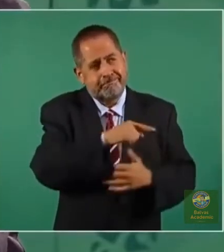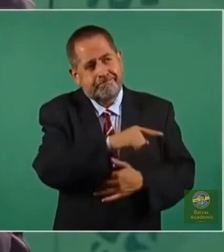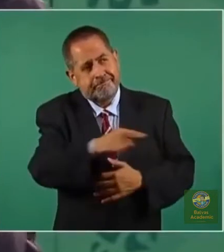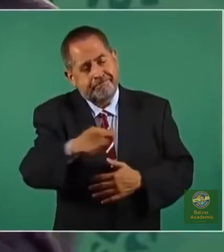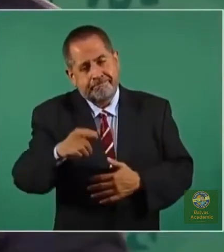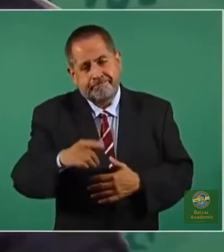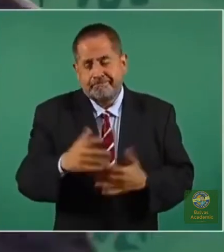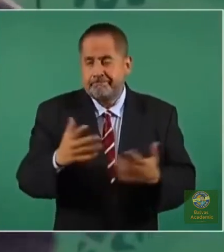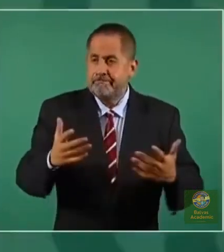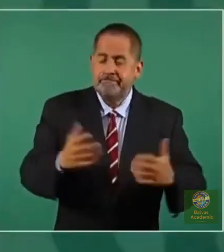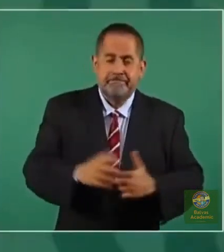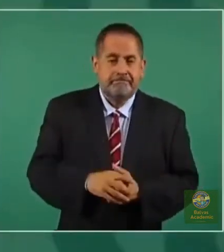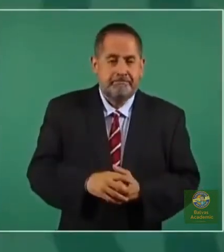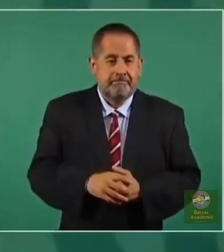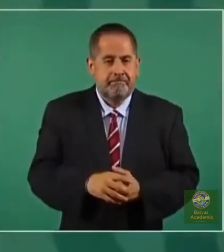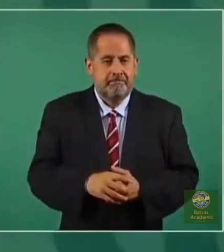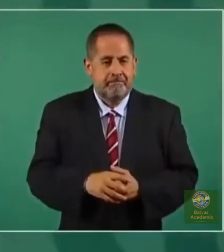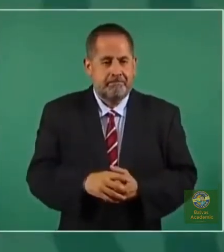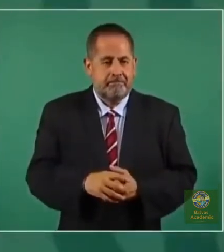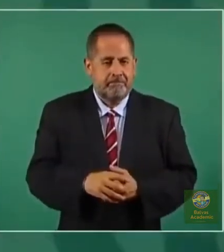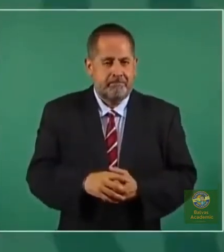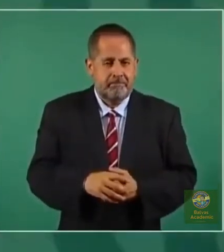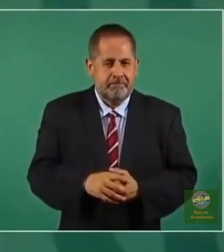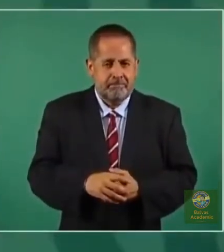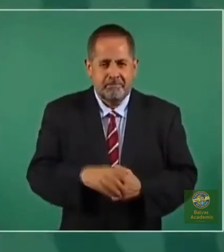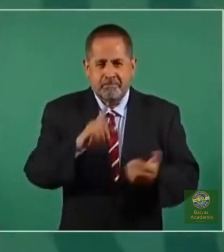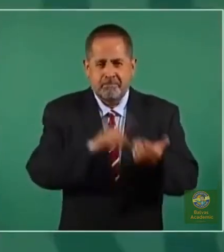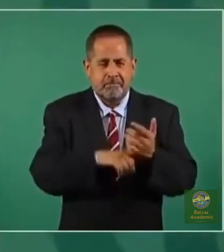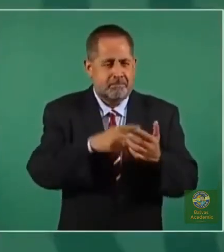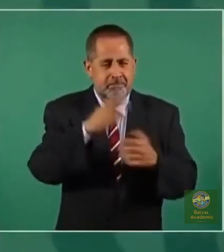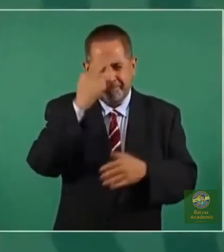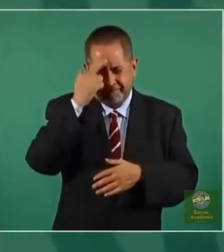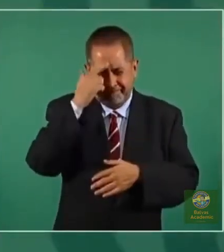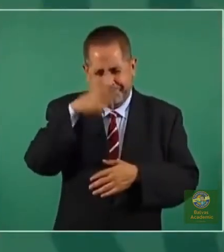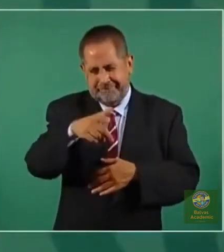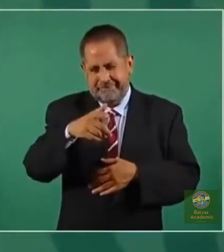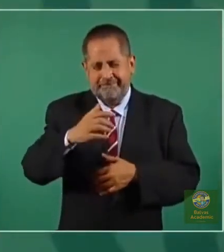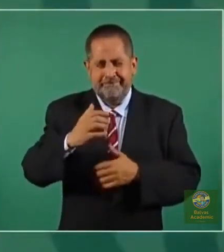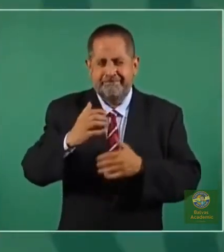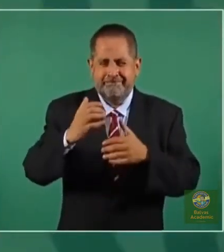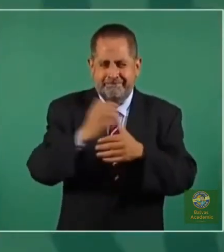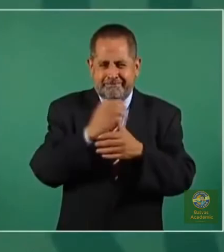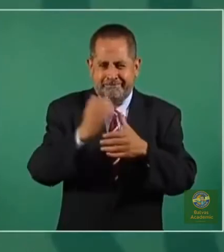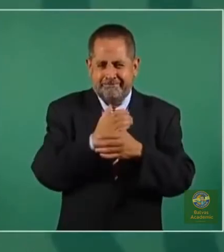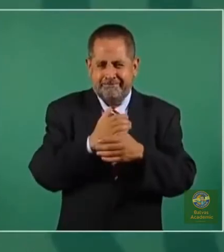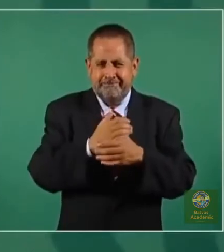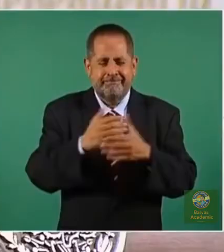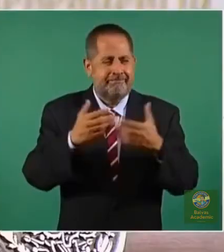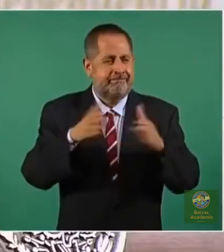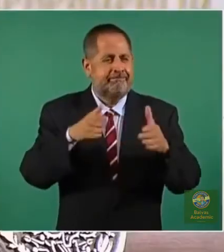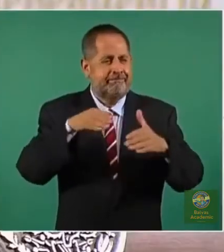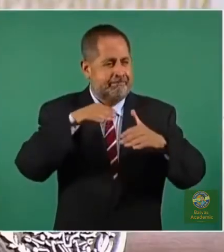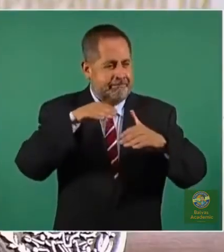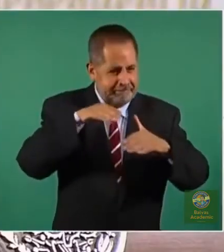Imaginen cómo son las cantinas, las cervecerías,